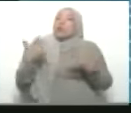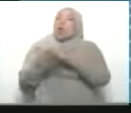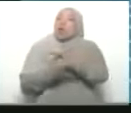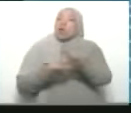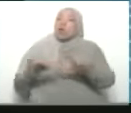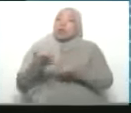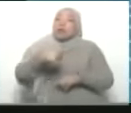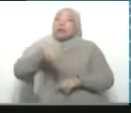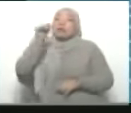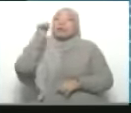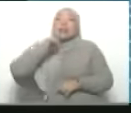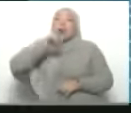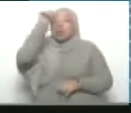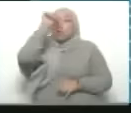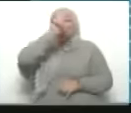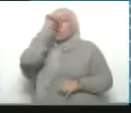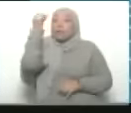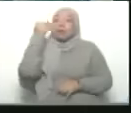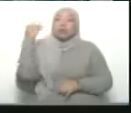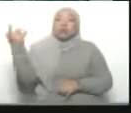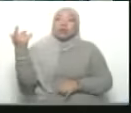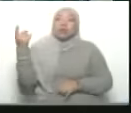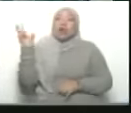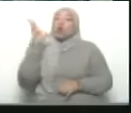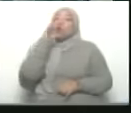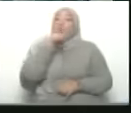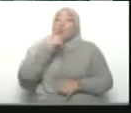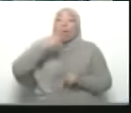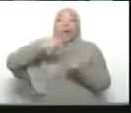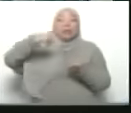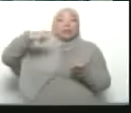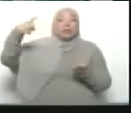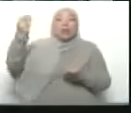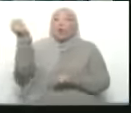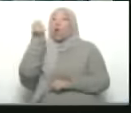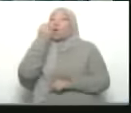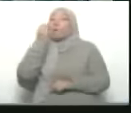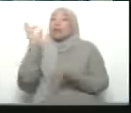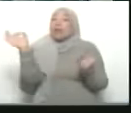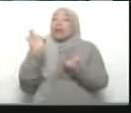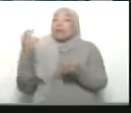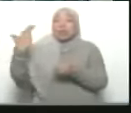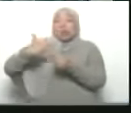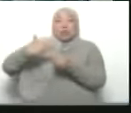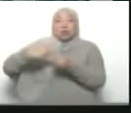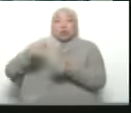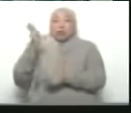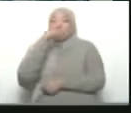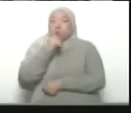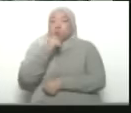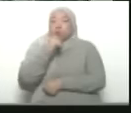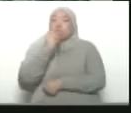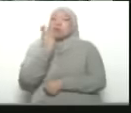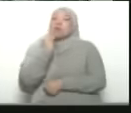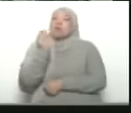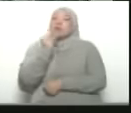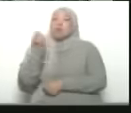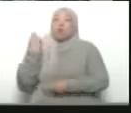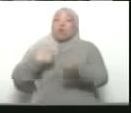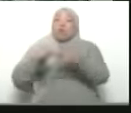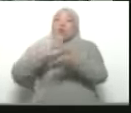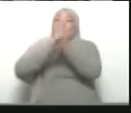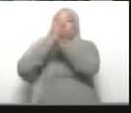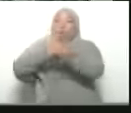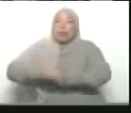ocurrido desde este fin de semana. dice ni electricidad ni alimentos ni combustible. Israel anuncia un asedio